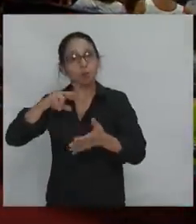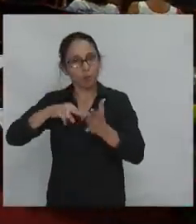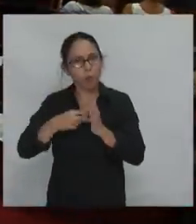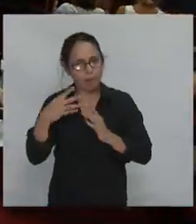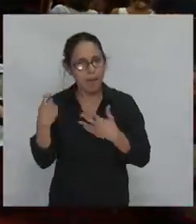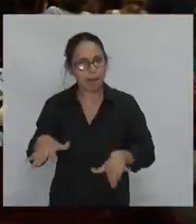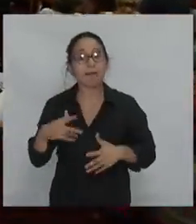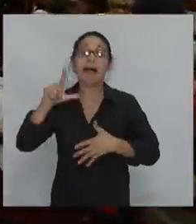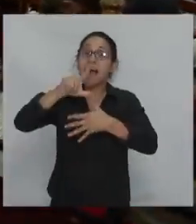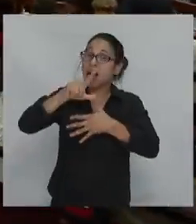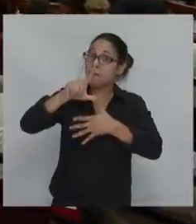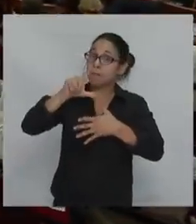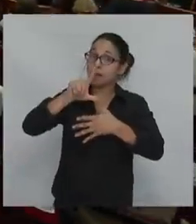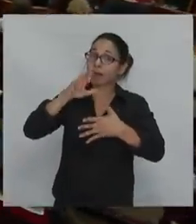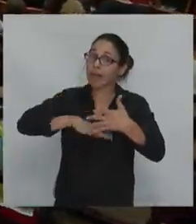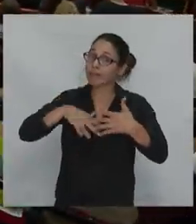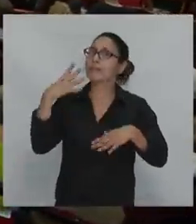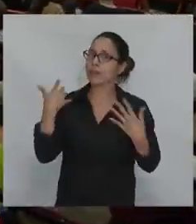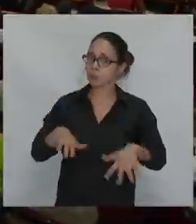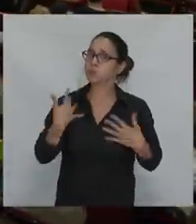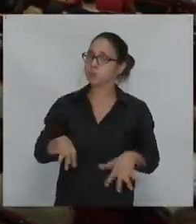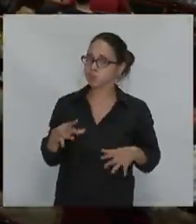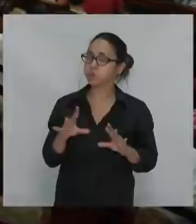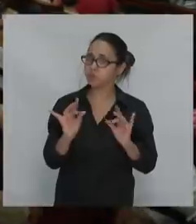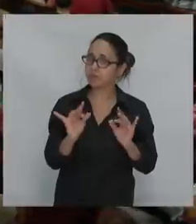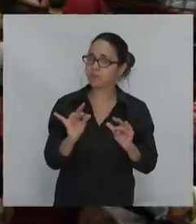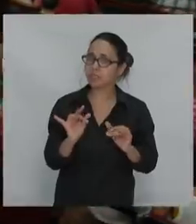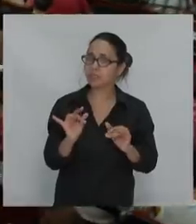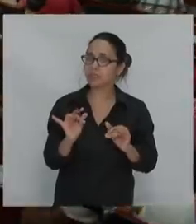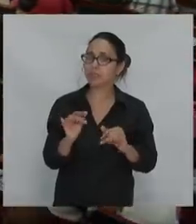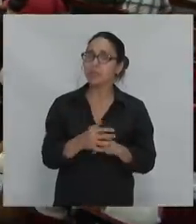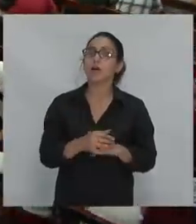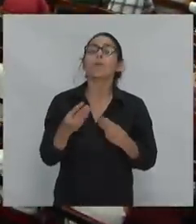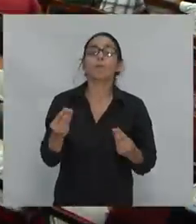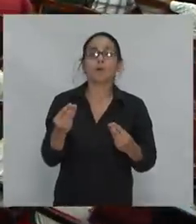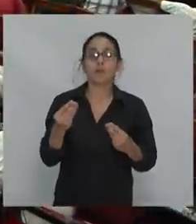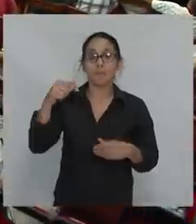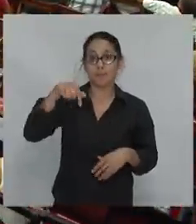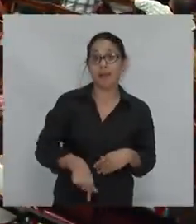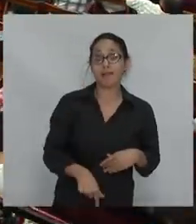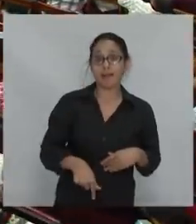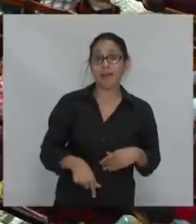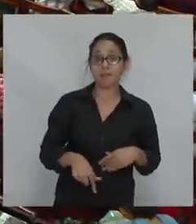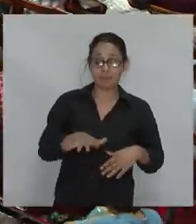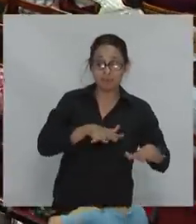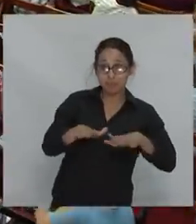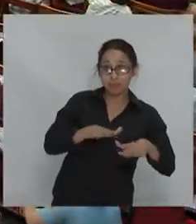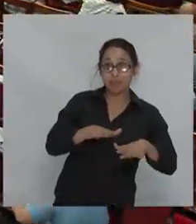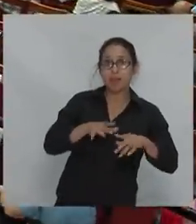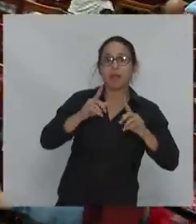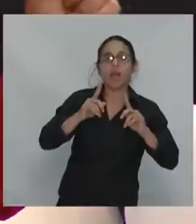desgraciadamente más que en Europa. Aunque ya veremos, porque todo lo que ha pasado aquí, está empezando a pasar allí.